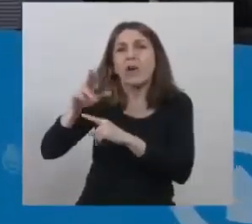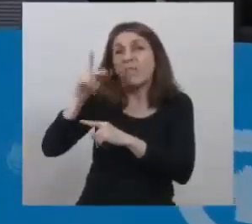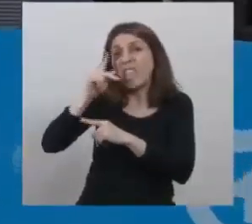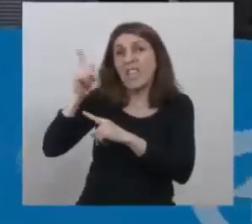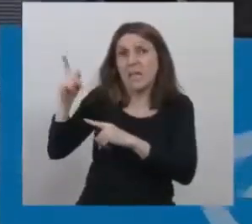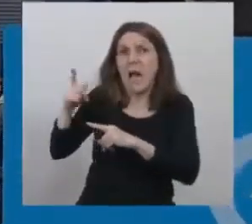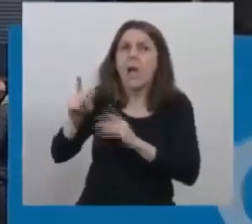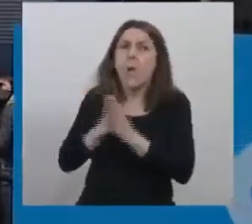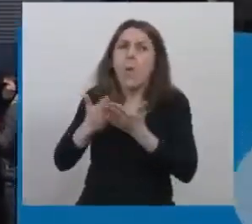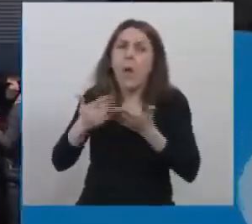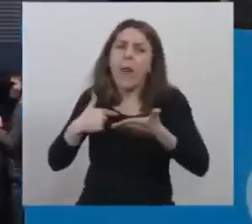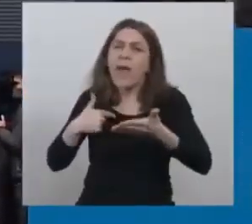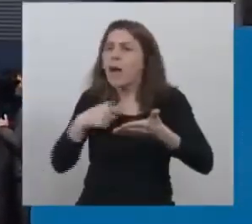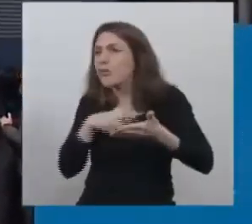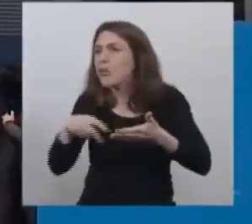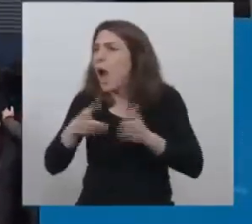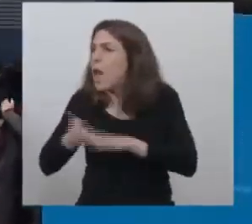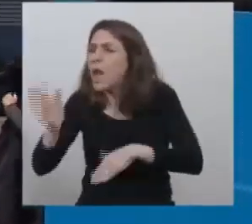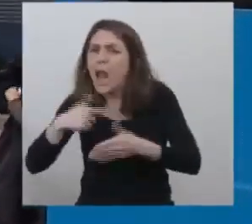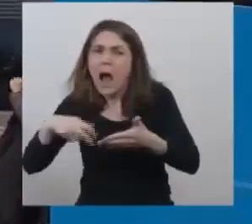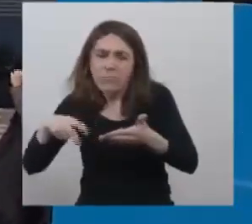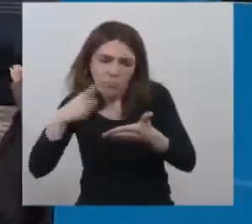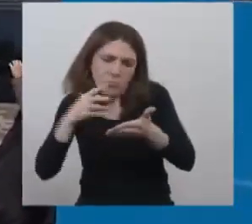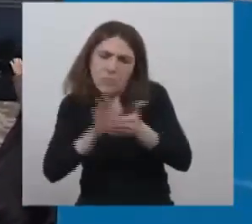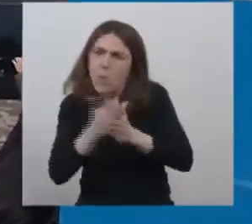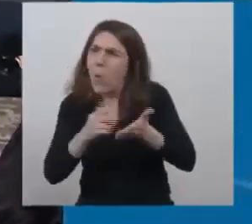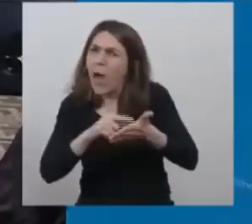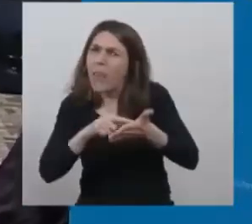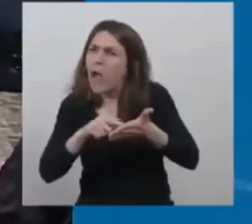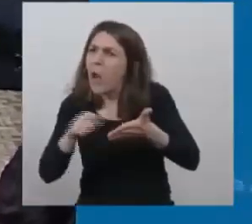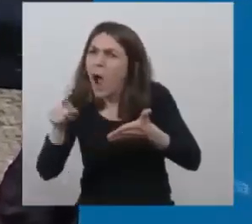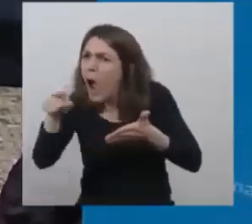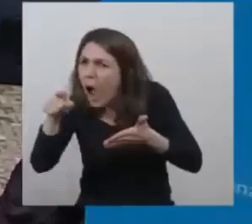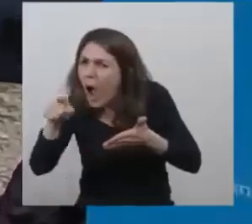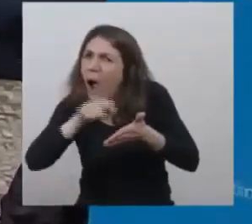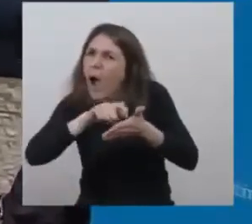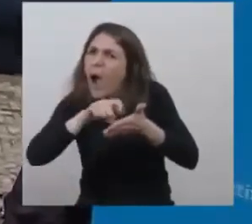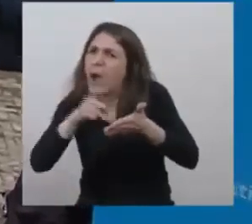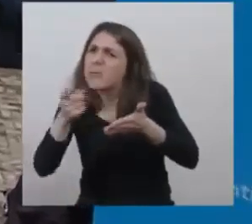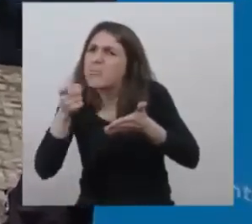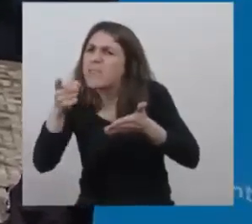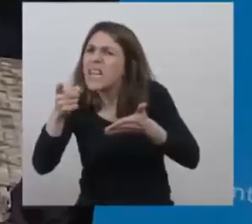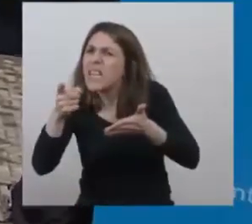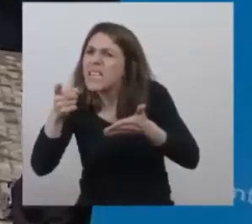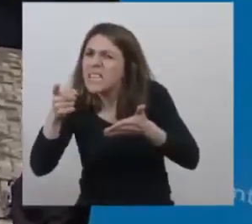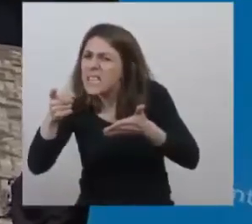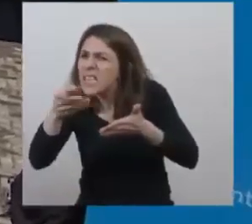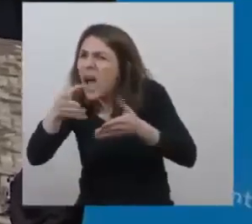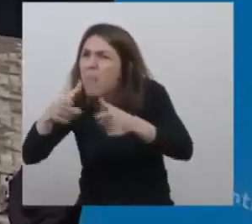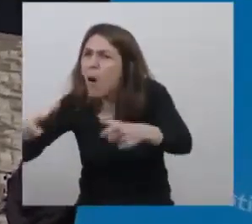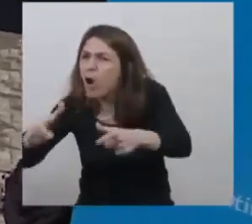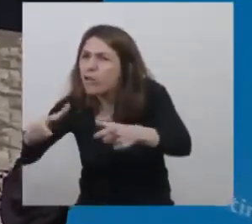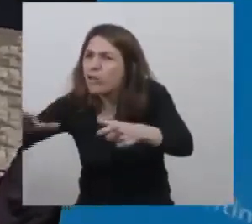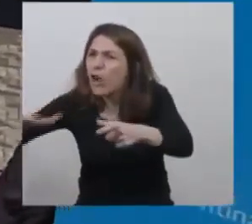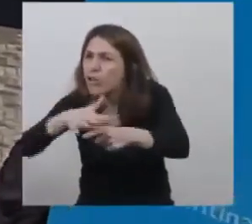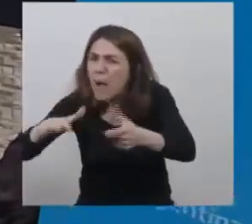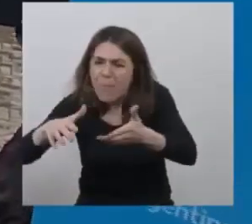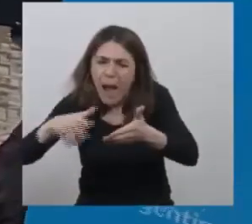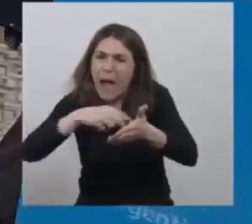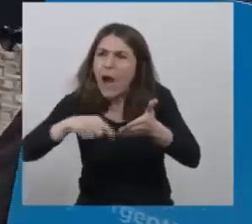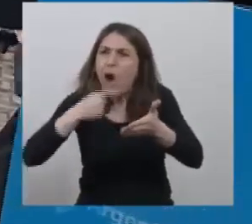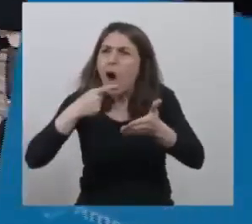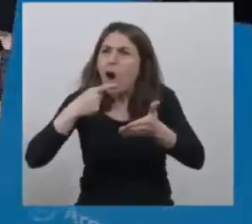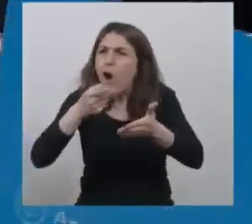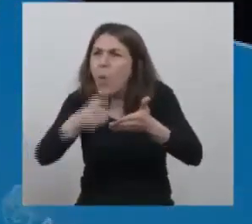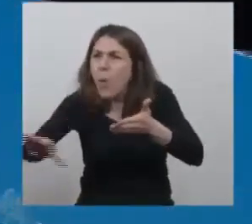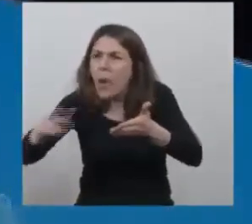cuadernito y anotaba dónde se necesita un bache, dónde hay un bache, dónde un cordón cuneta,